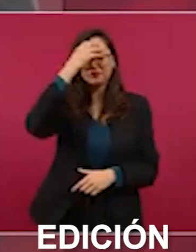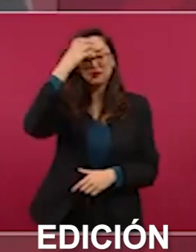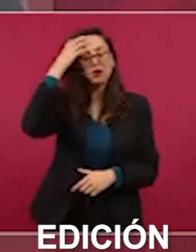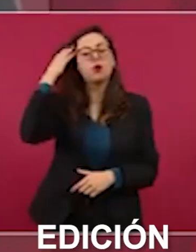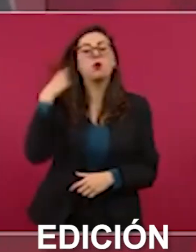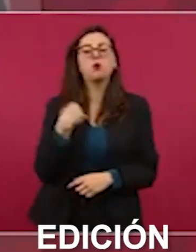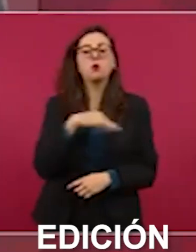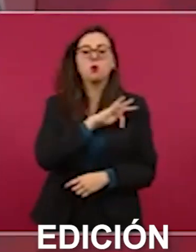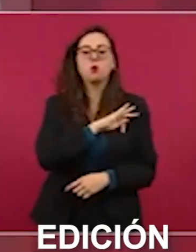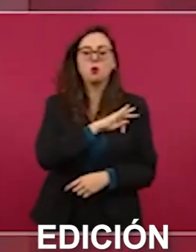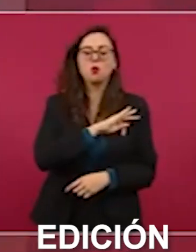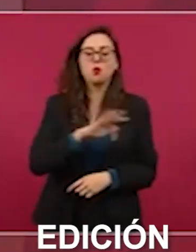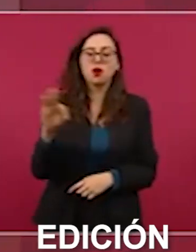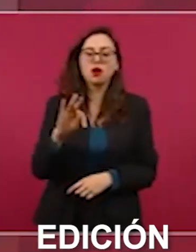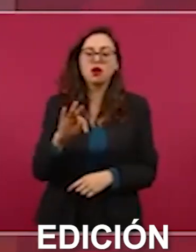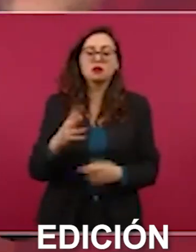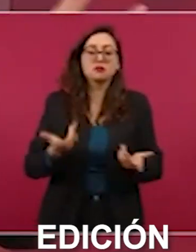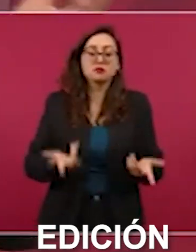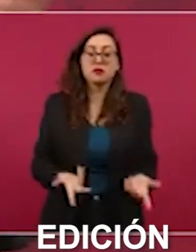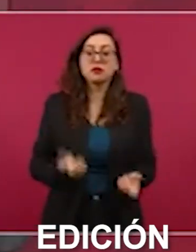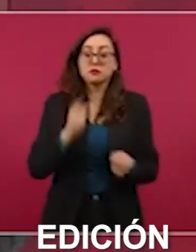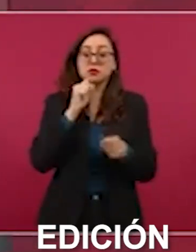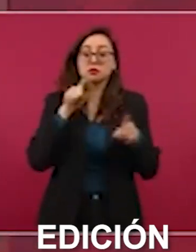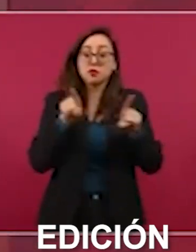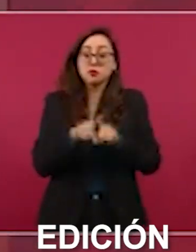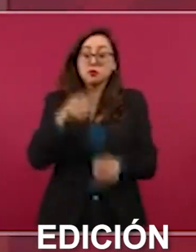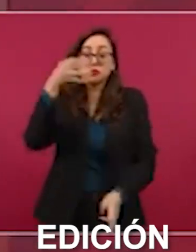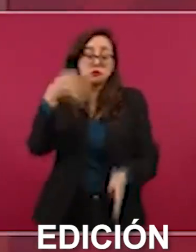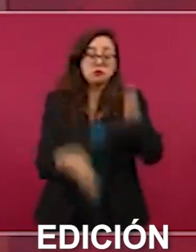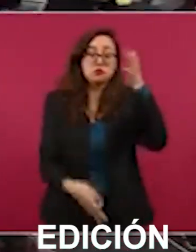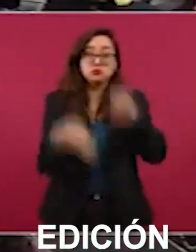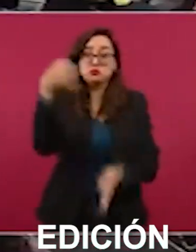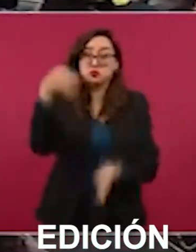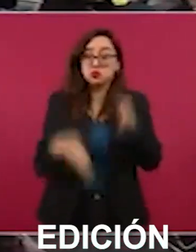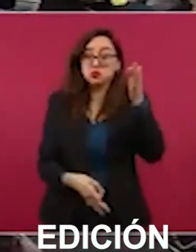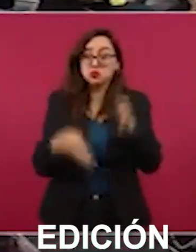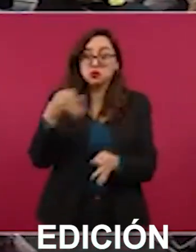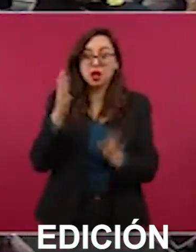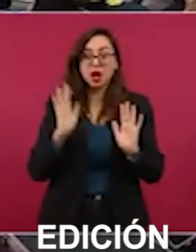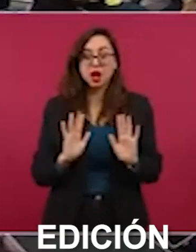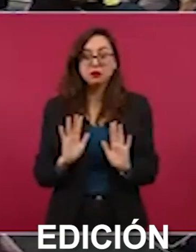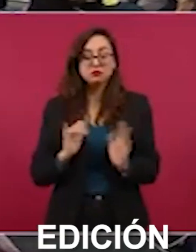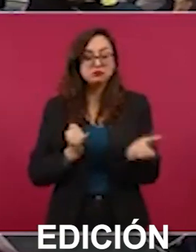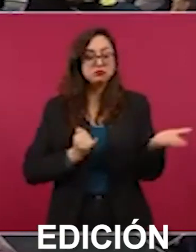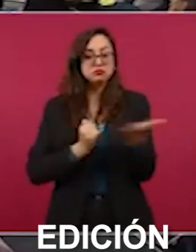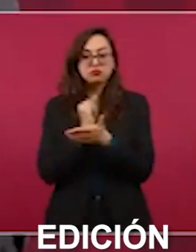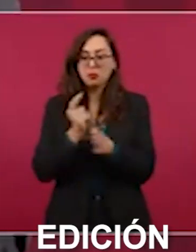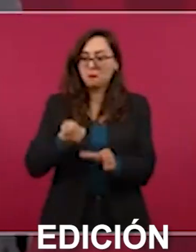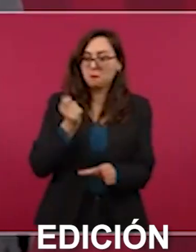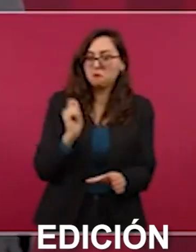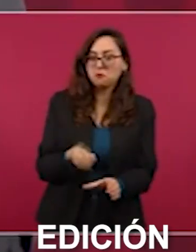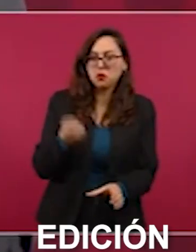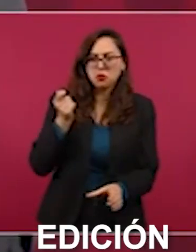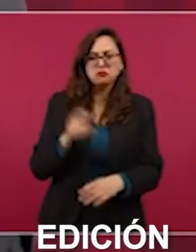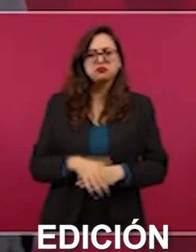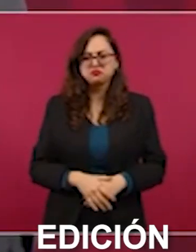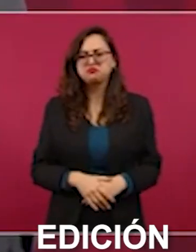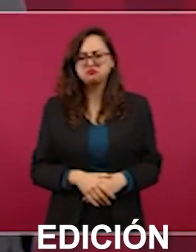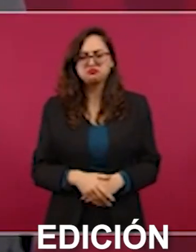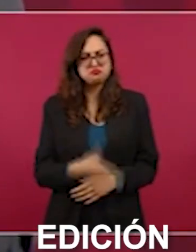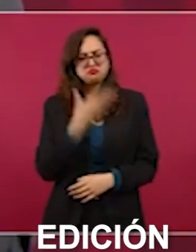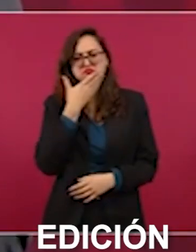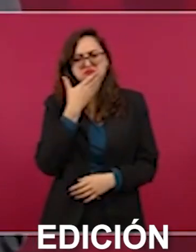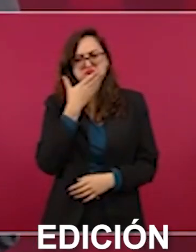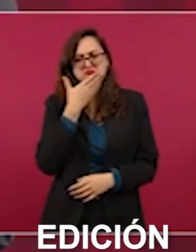a un tribunal y que decidan pero nosotros no podemos ceder